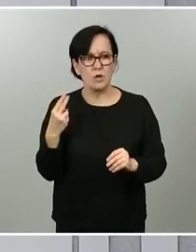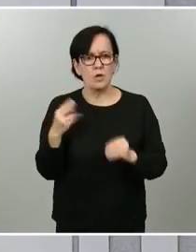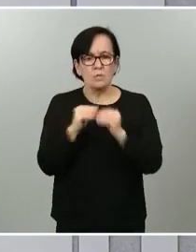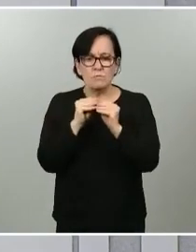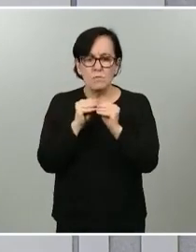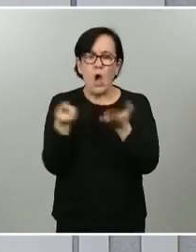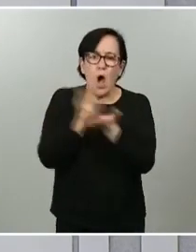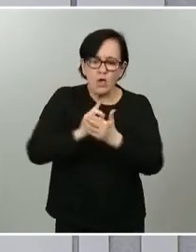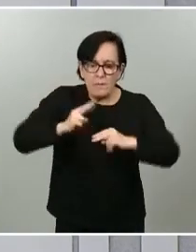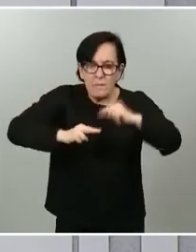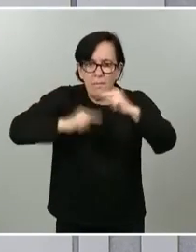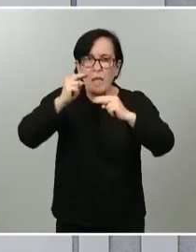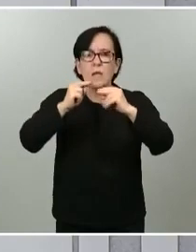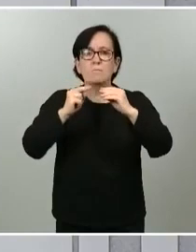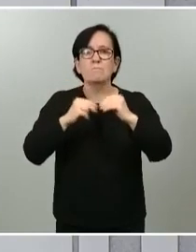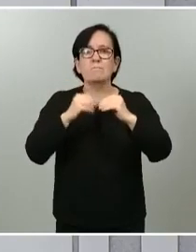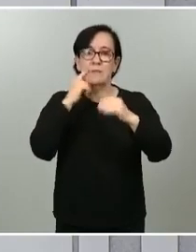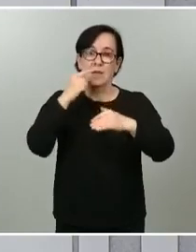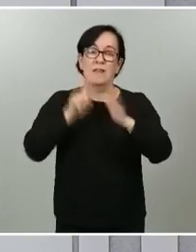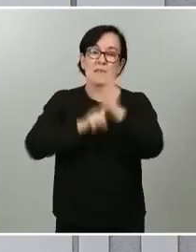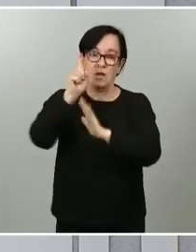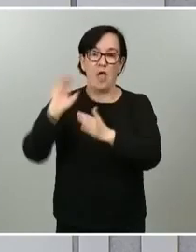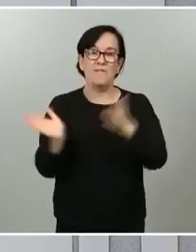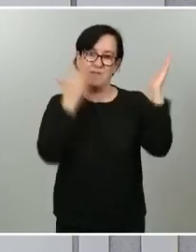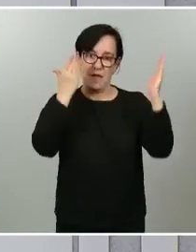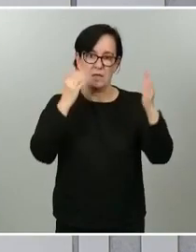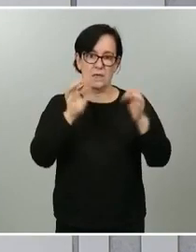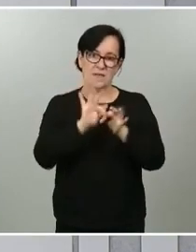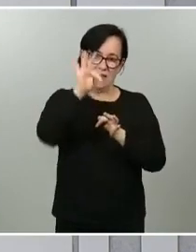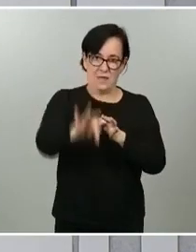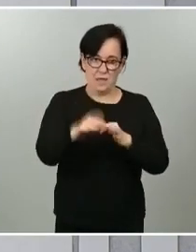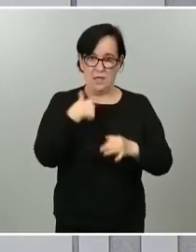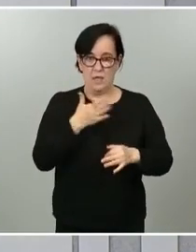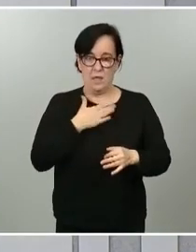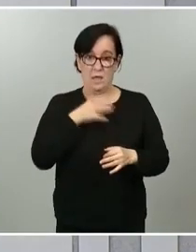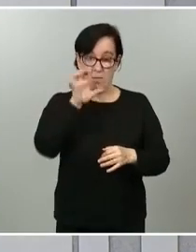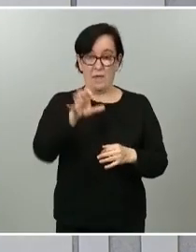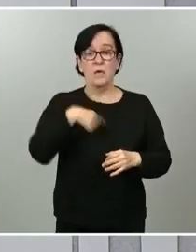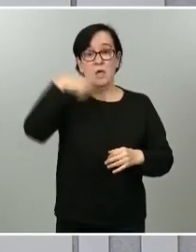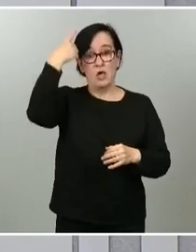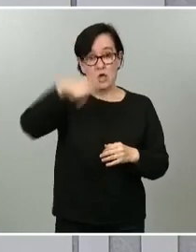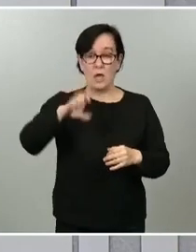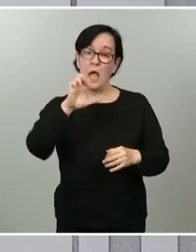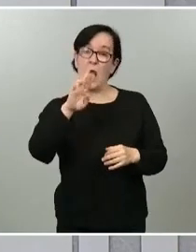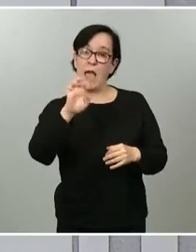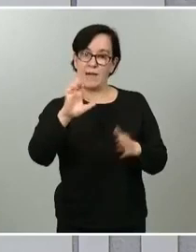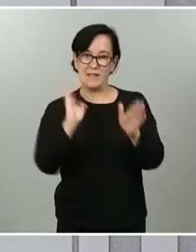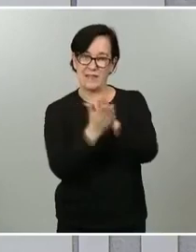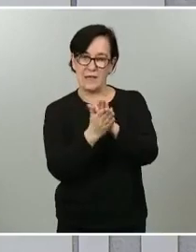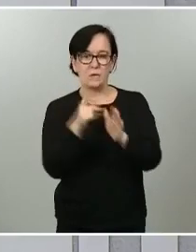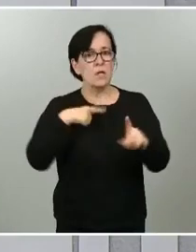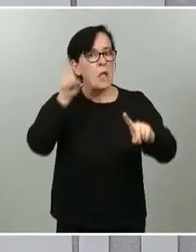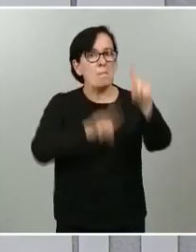el desarrollo de las fases siguientes que corresponden a nuestro país. Como saben, los ERTE era una de las preocupaciones